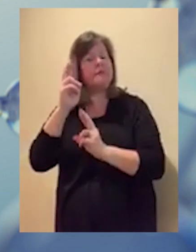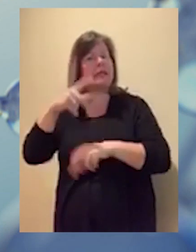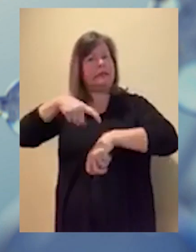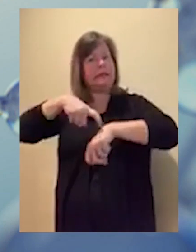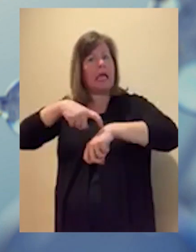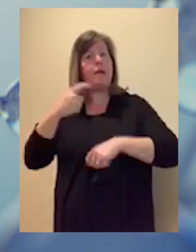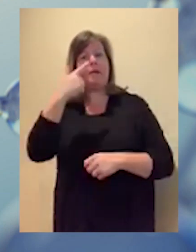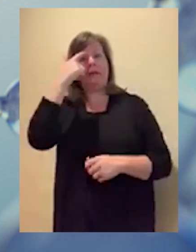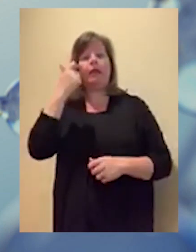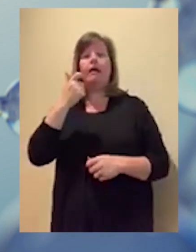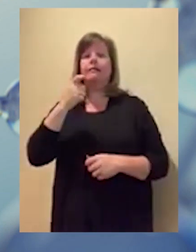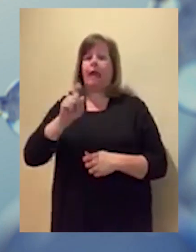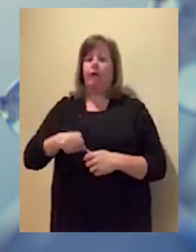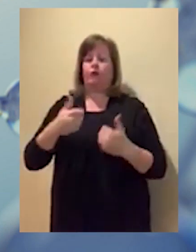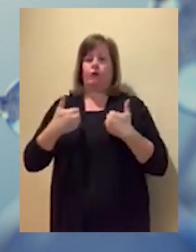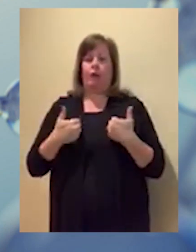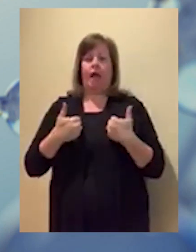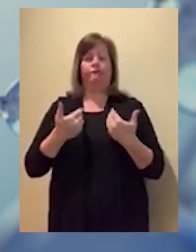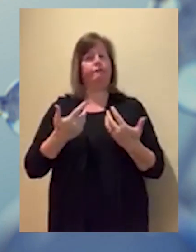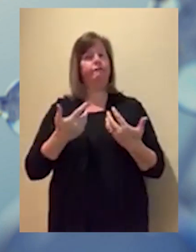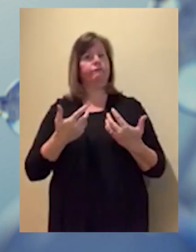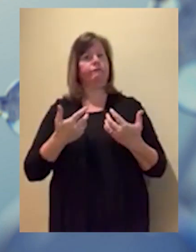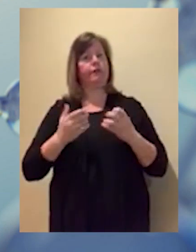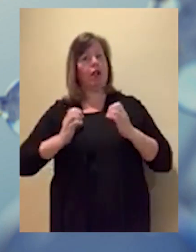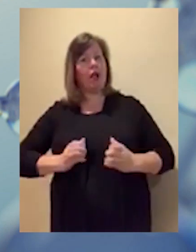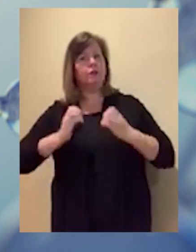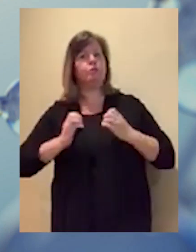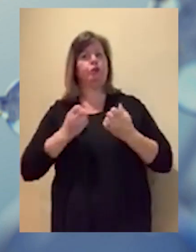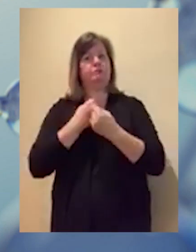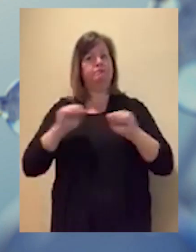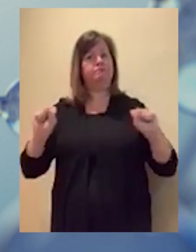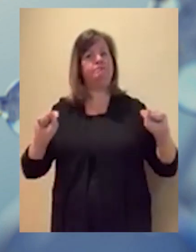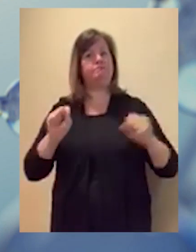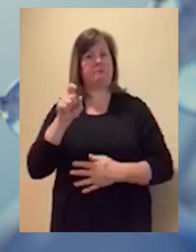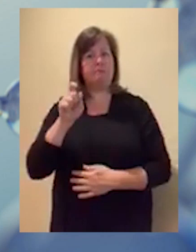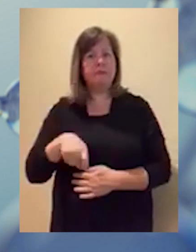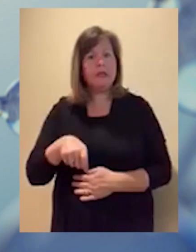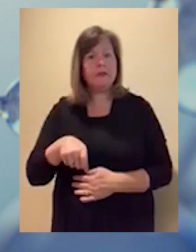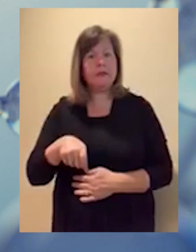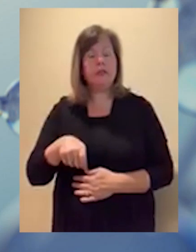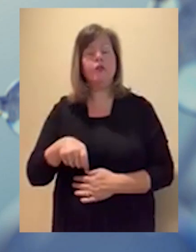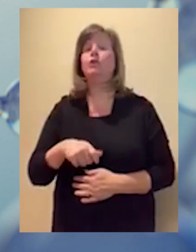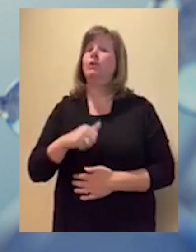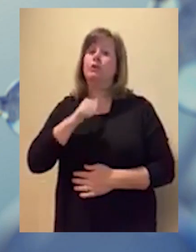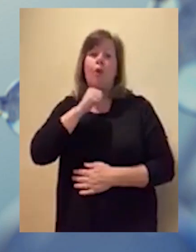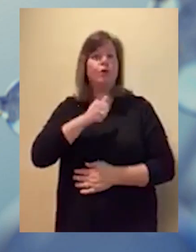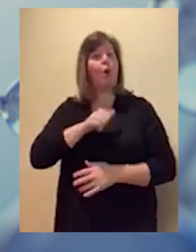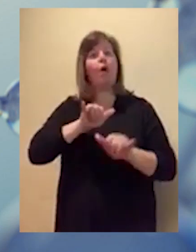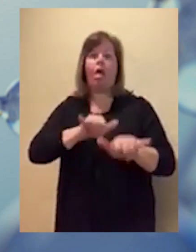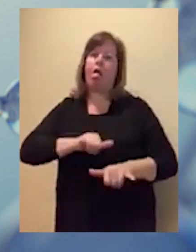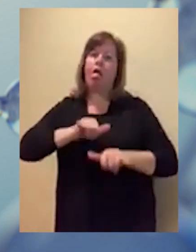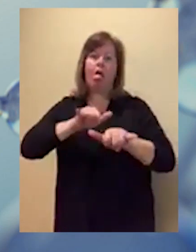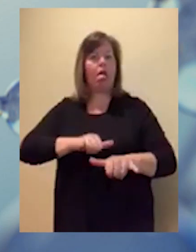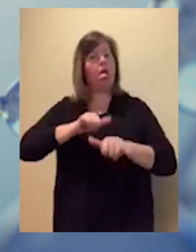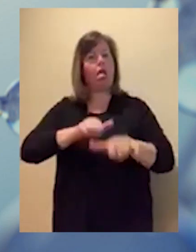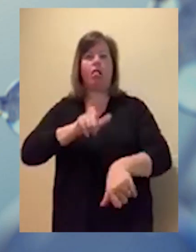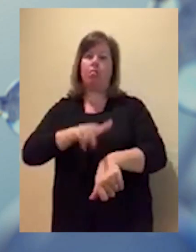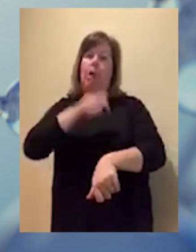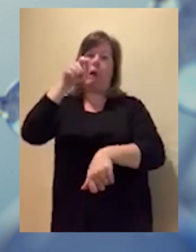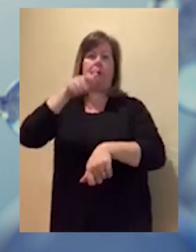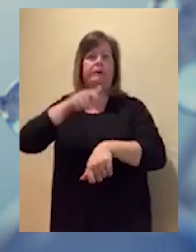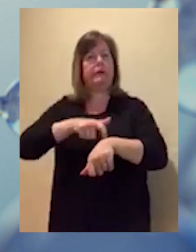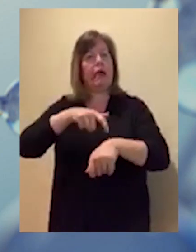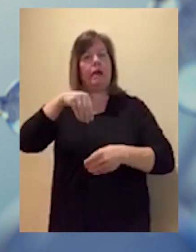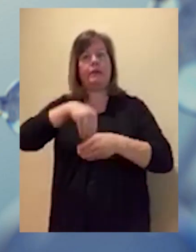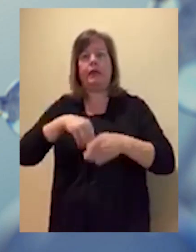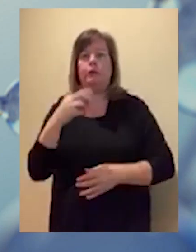que deben seguir entregando a los clientes de manera oportuna. Así que vamos a asegurarnos de que no nos quedamos más